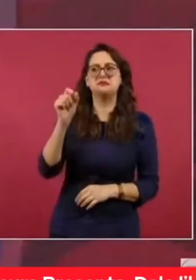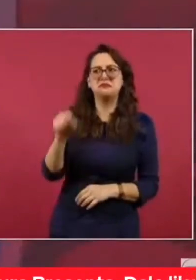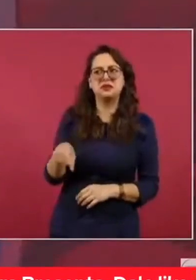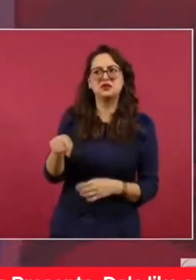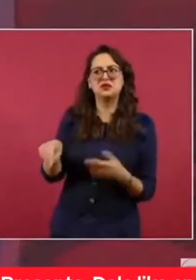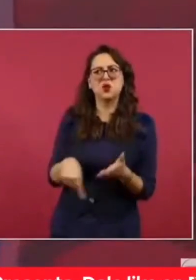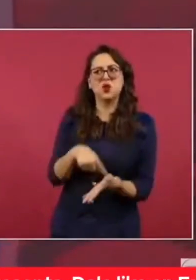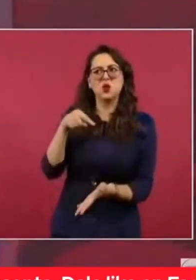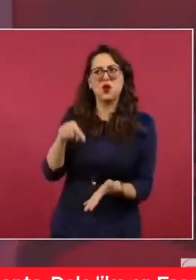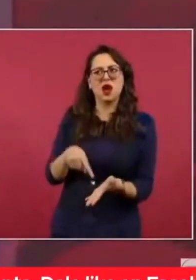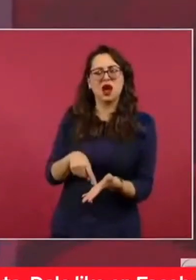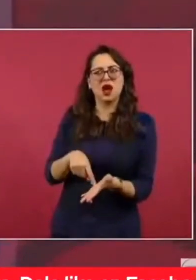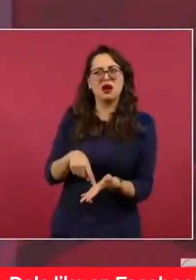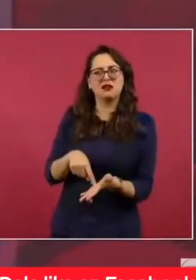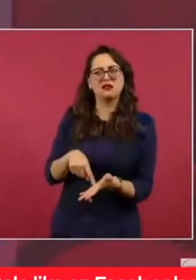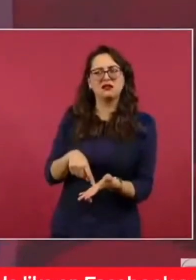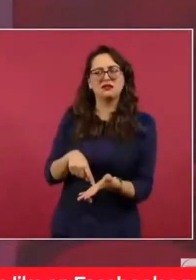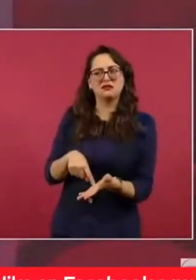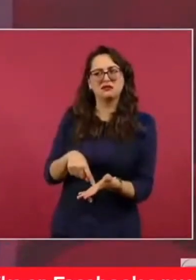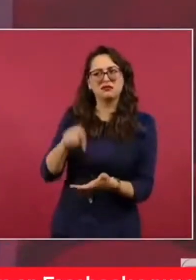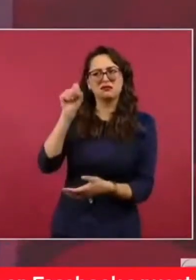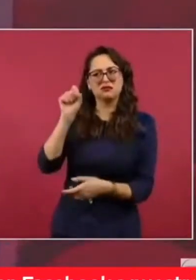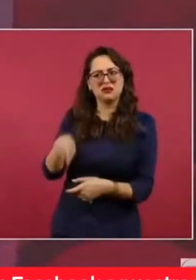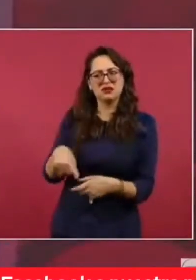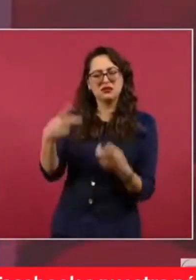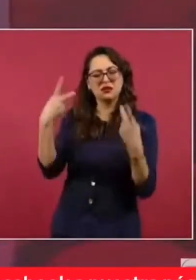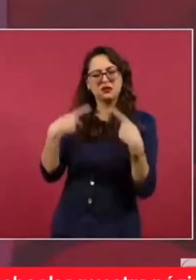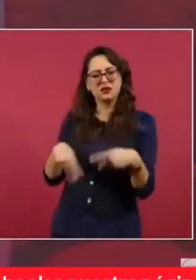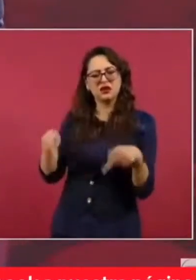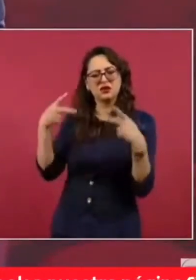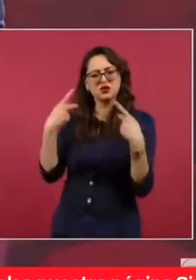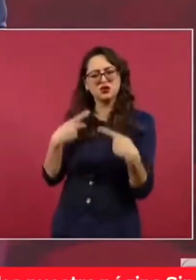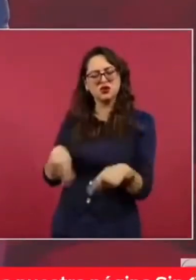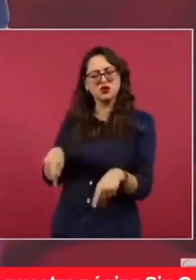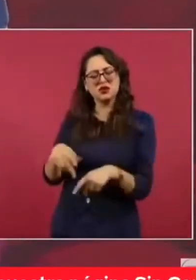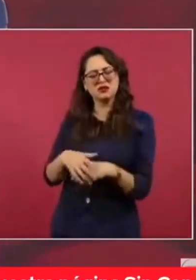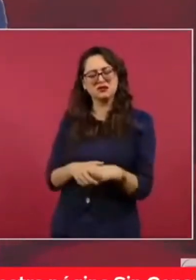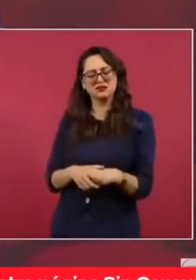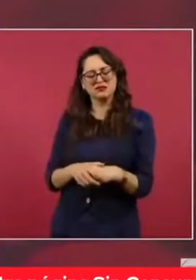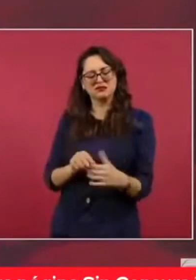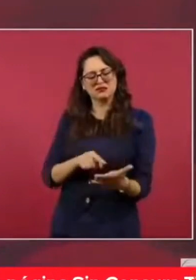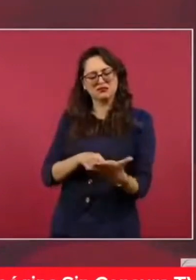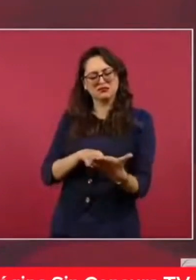Este, y en las encuestas